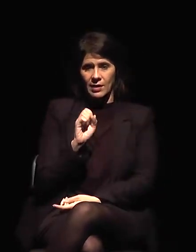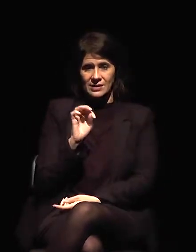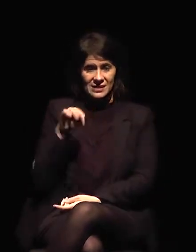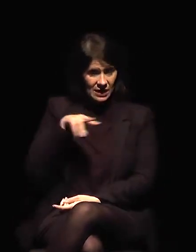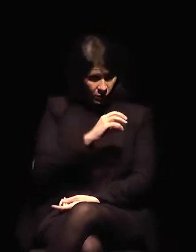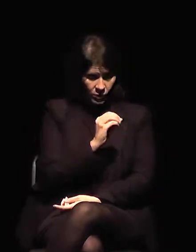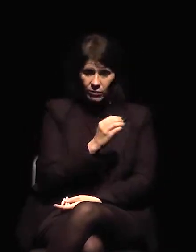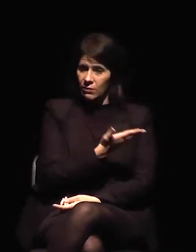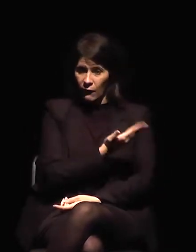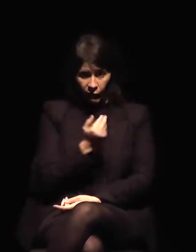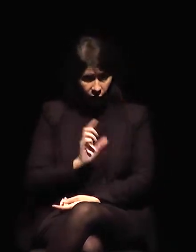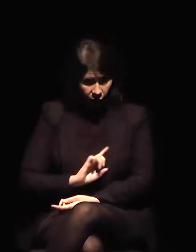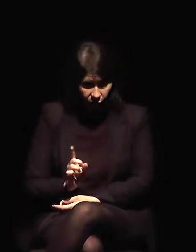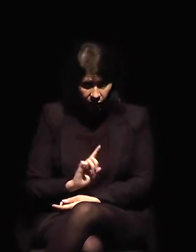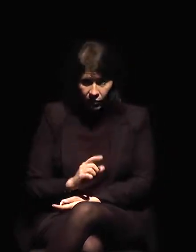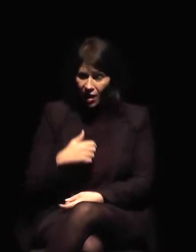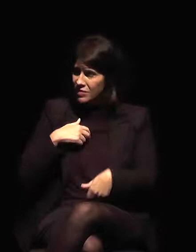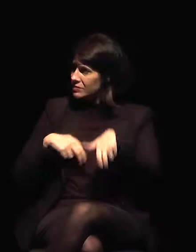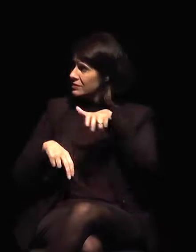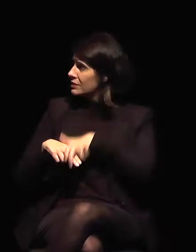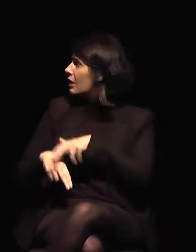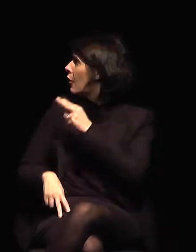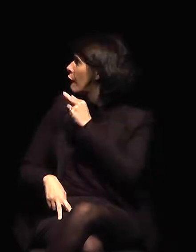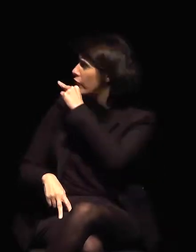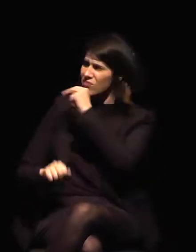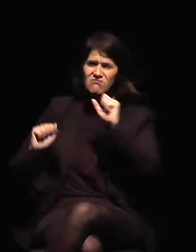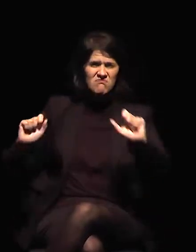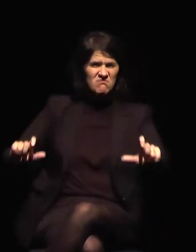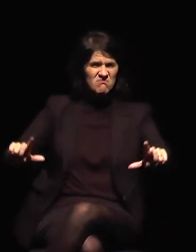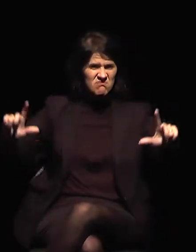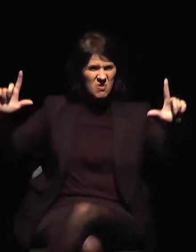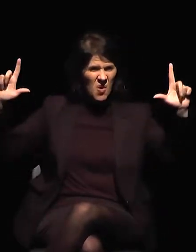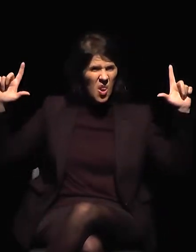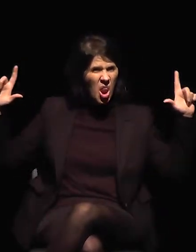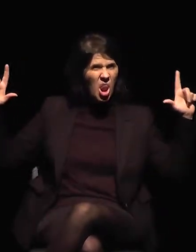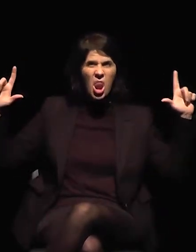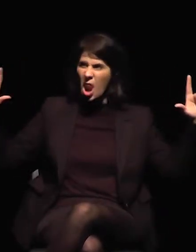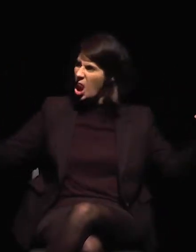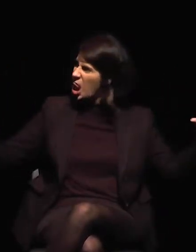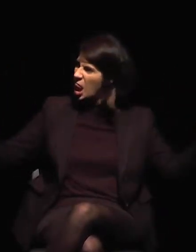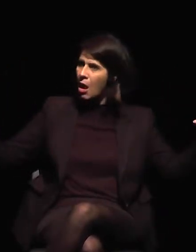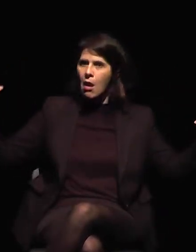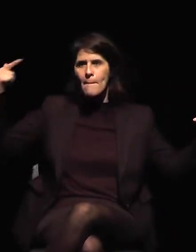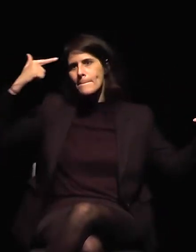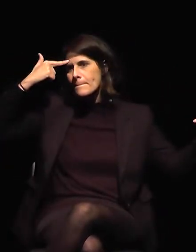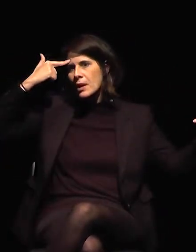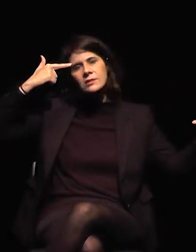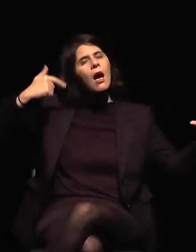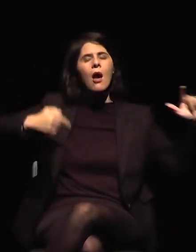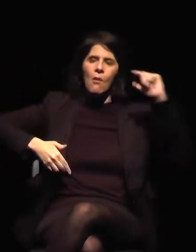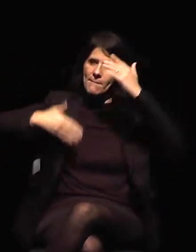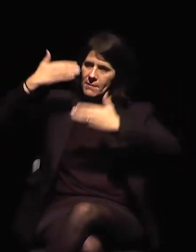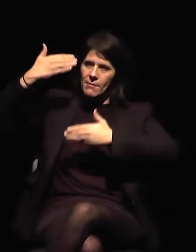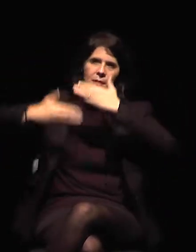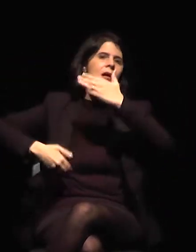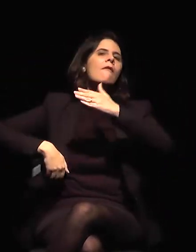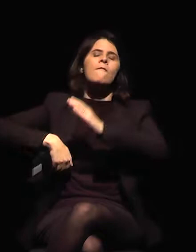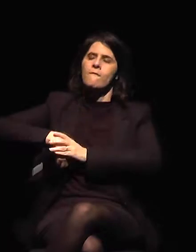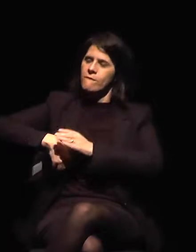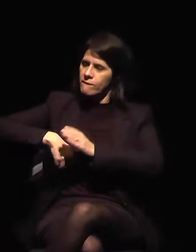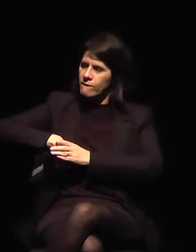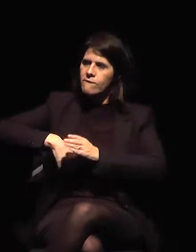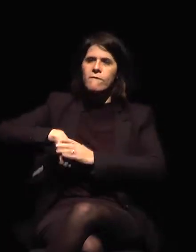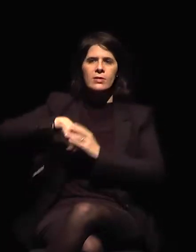me senté aquí y vi esa pantalla, digo, tengo que hacerles una presentación y ponerles todas las